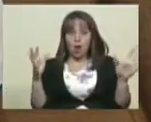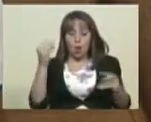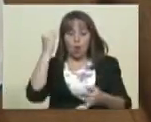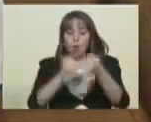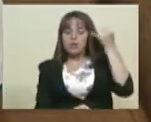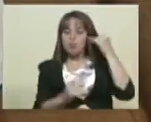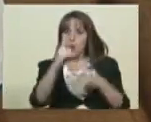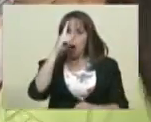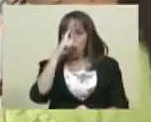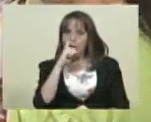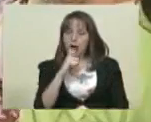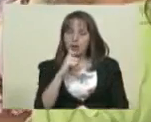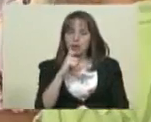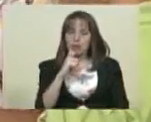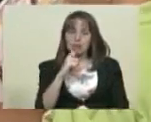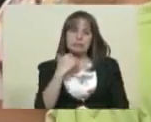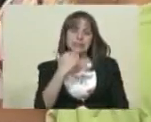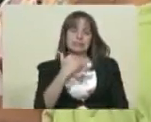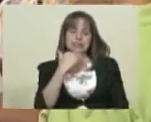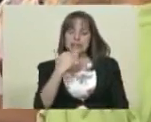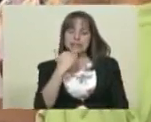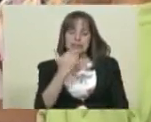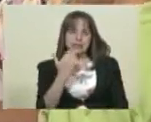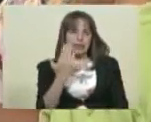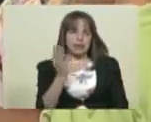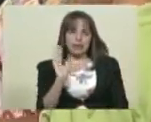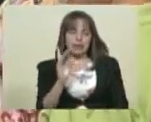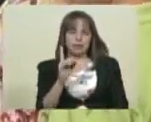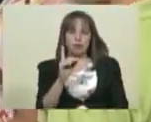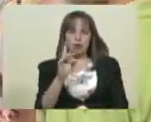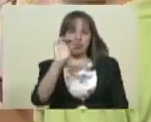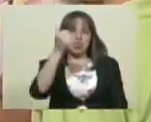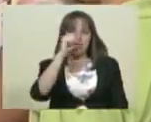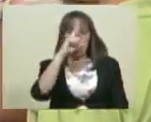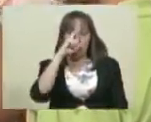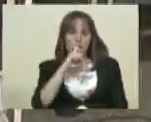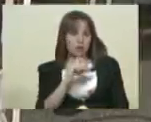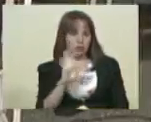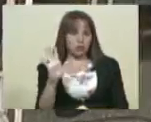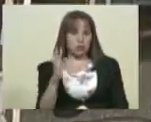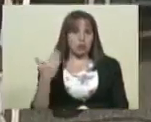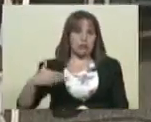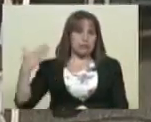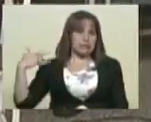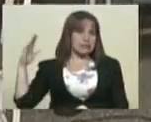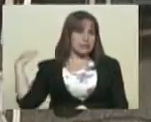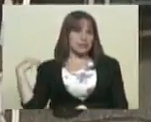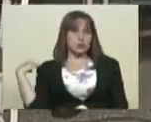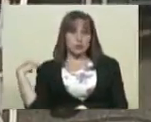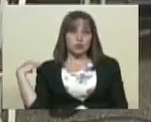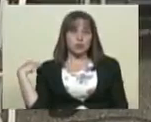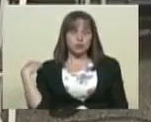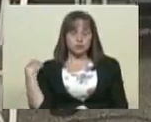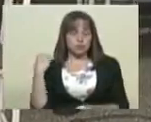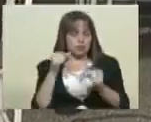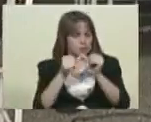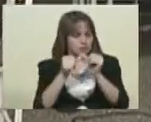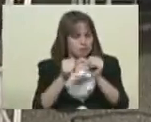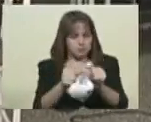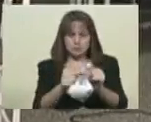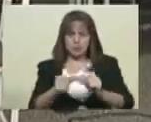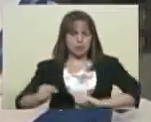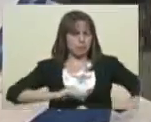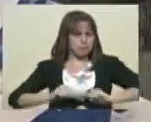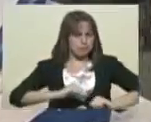diría, más de una década. Así que esas son las medidas, seguimos fundando, nos estamos